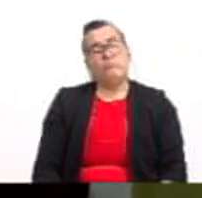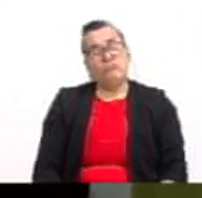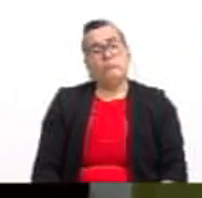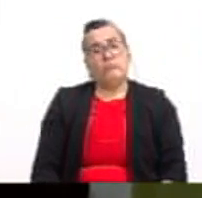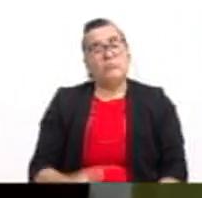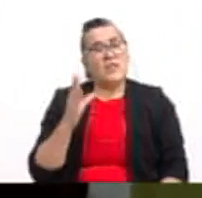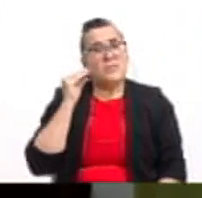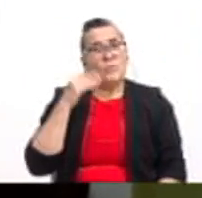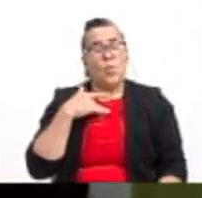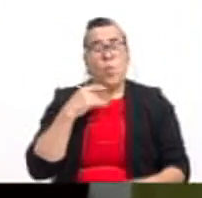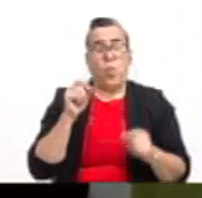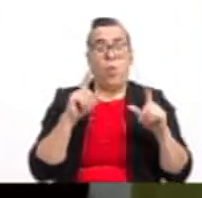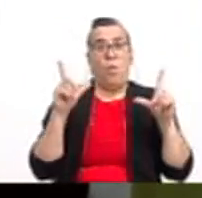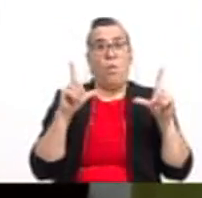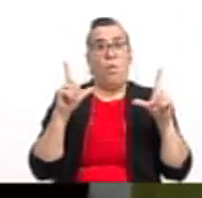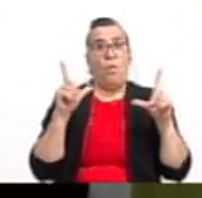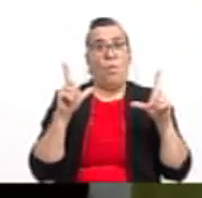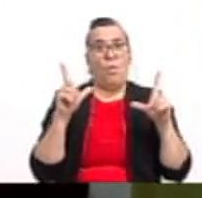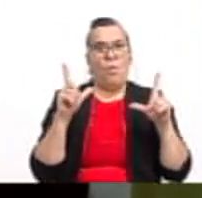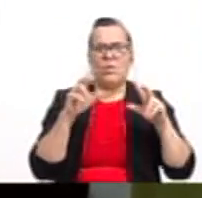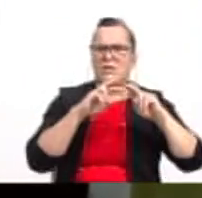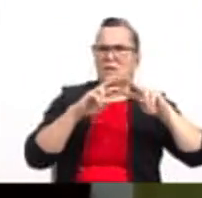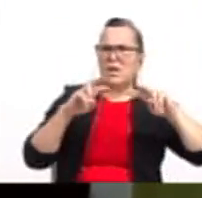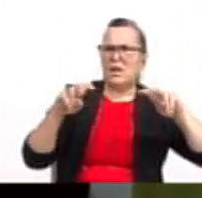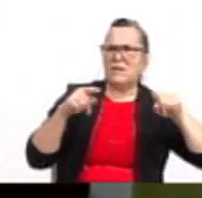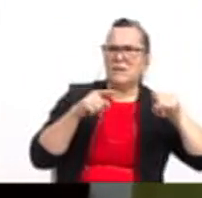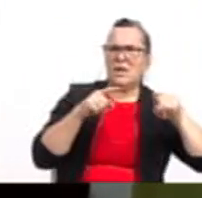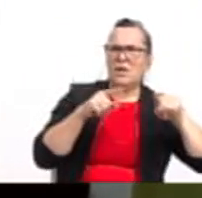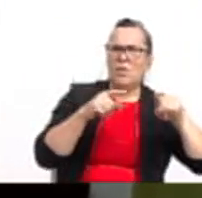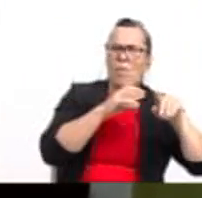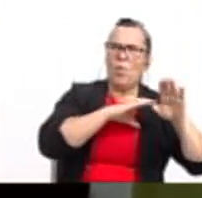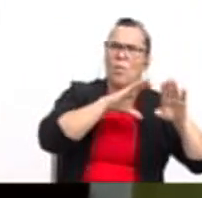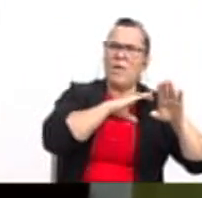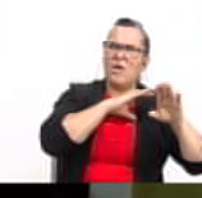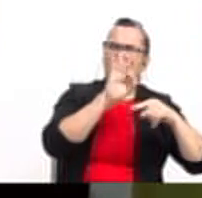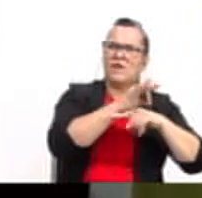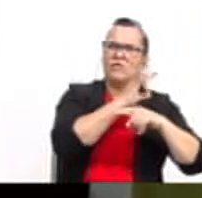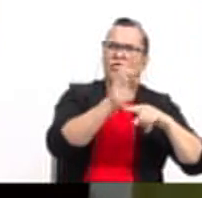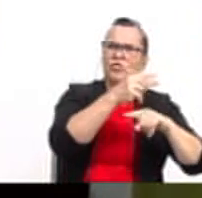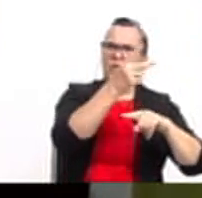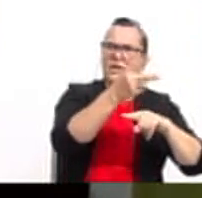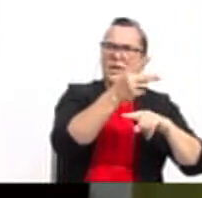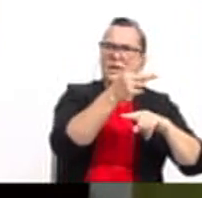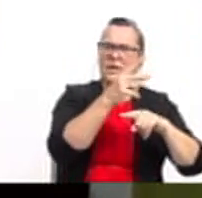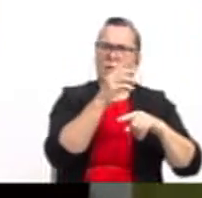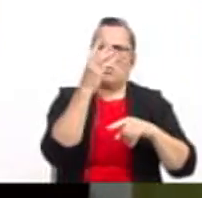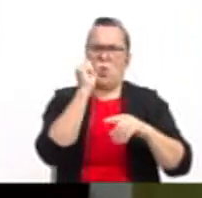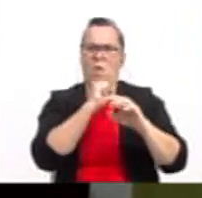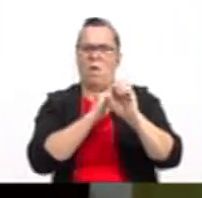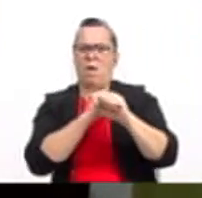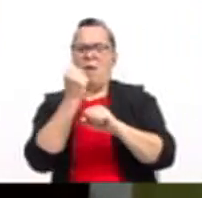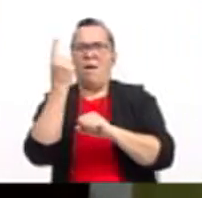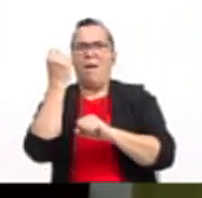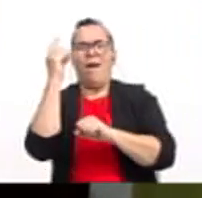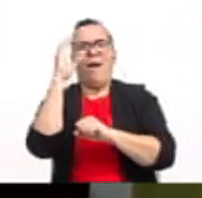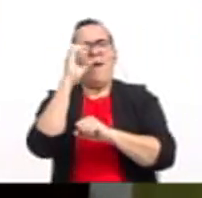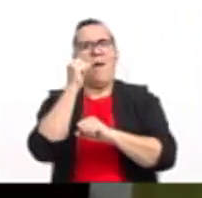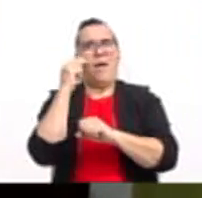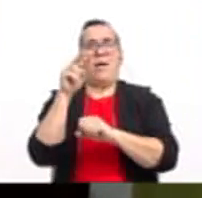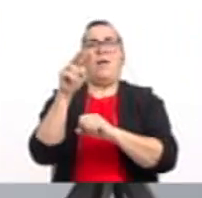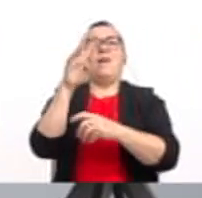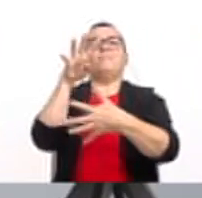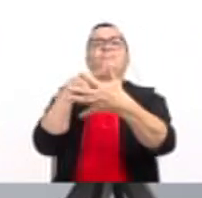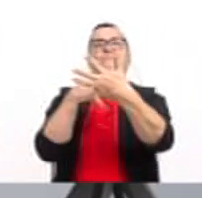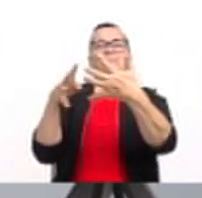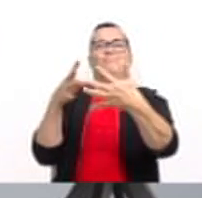Experimenté un gran asombro cuando se analizaron las propiedades de la función cuadrática. Y comprendí mejor al verlo gráficamente.